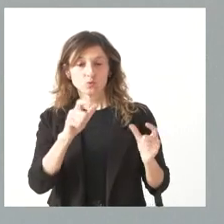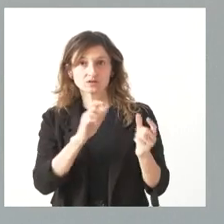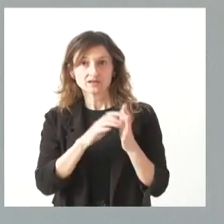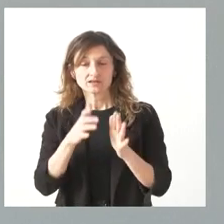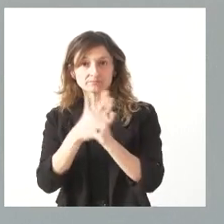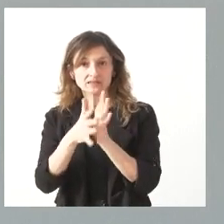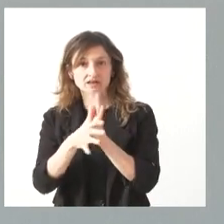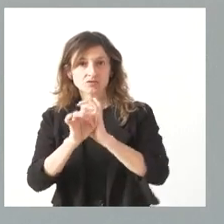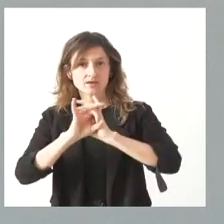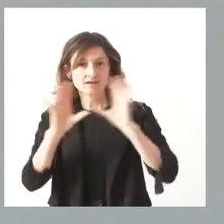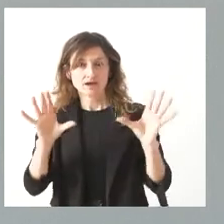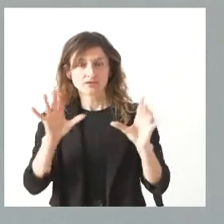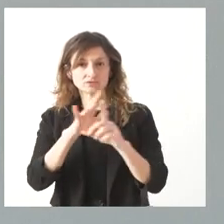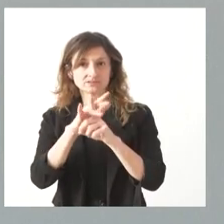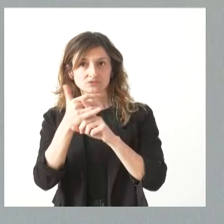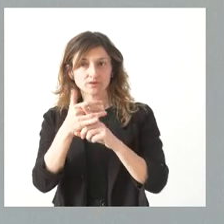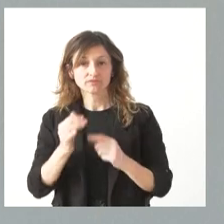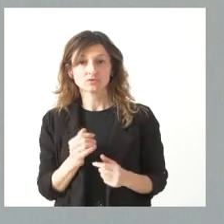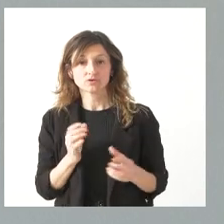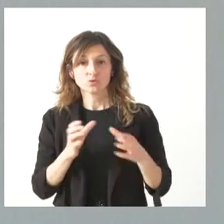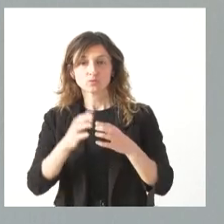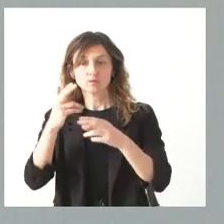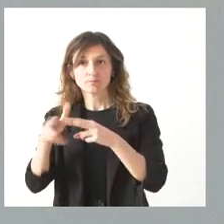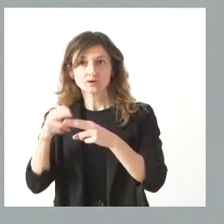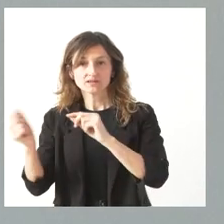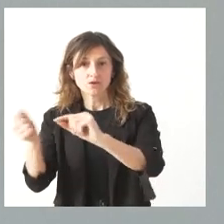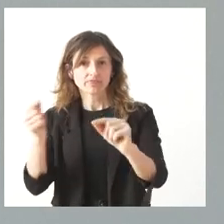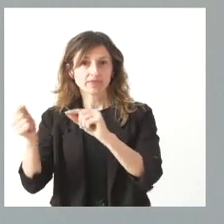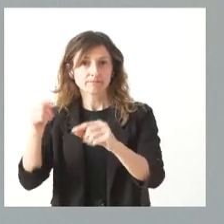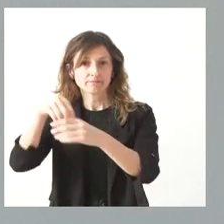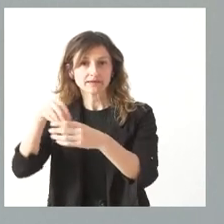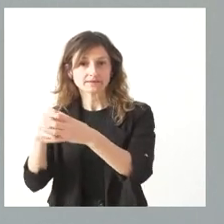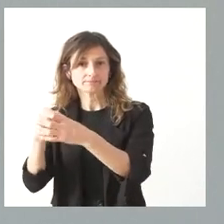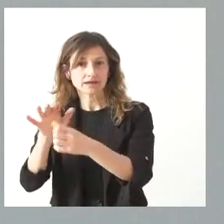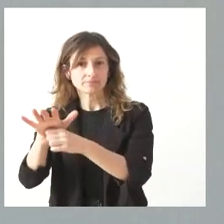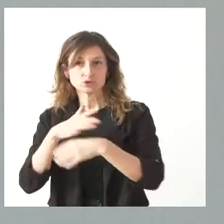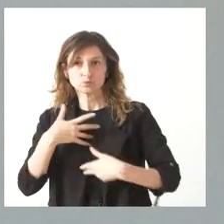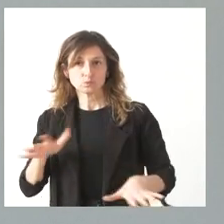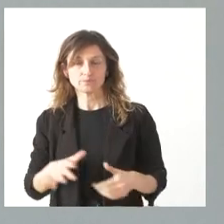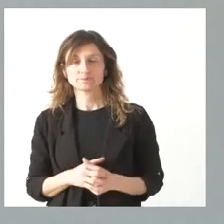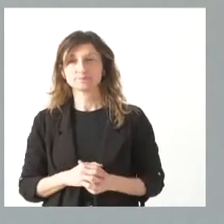perfectamente la situación y sean los partidos políticos los que tengan sus debates en el ámbito que le corresponde. SEÑOR PRESIDENTE.